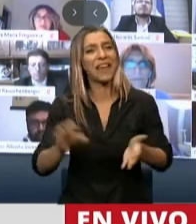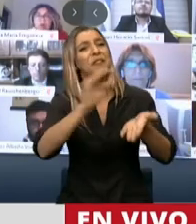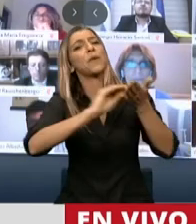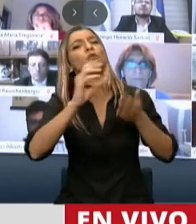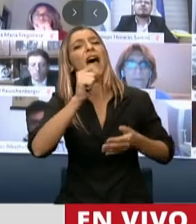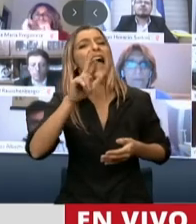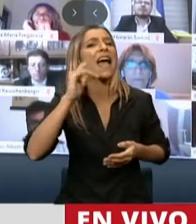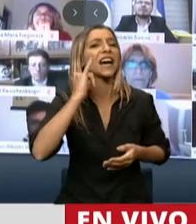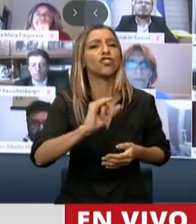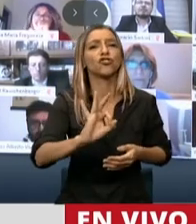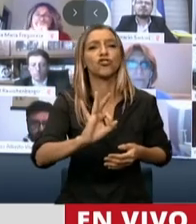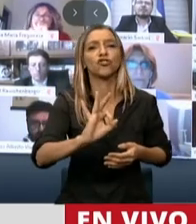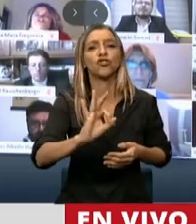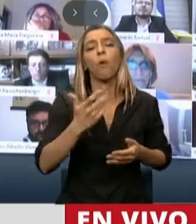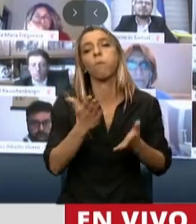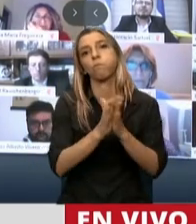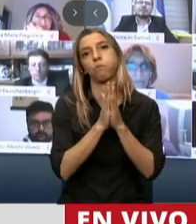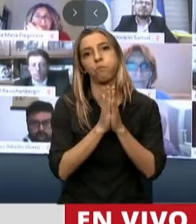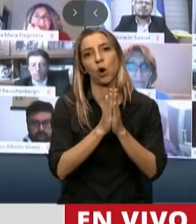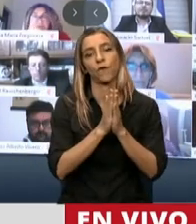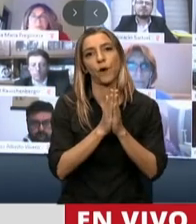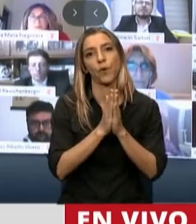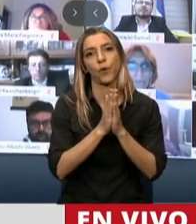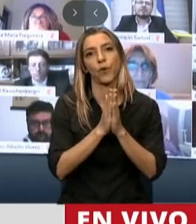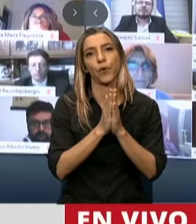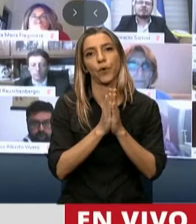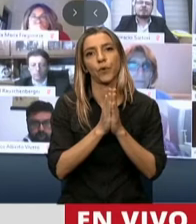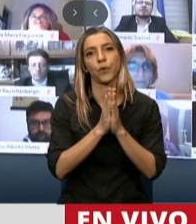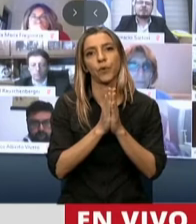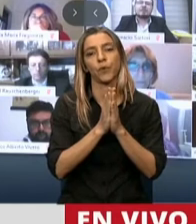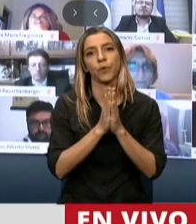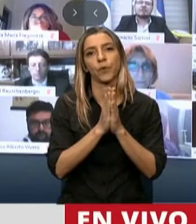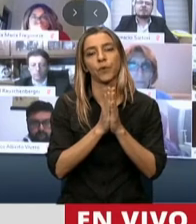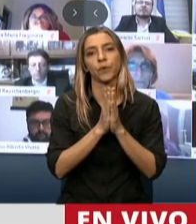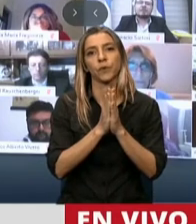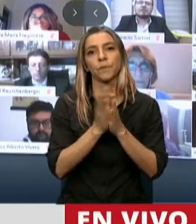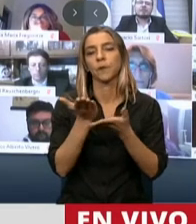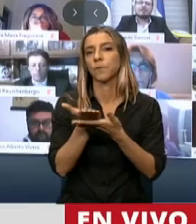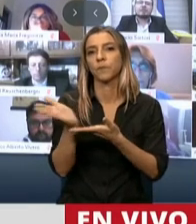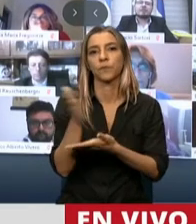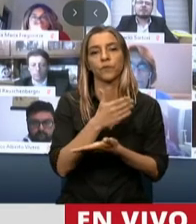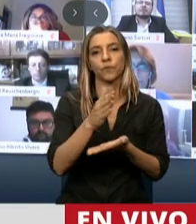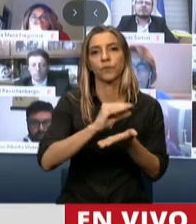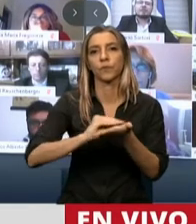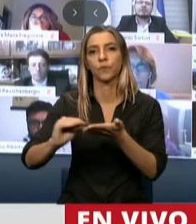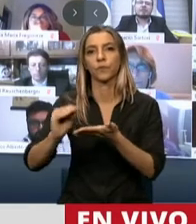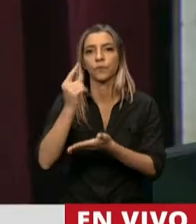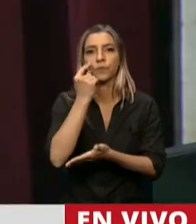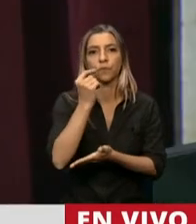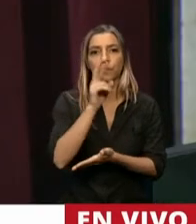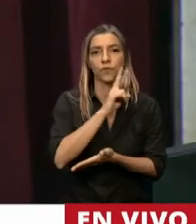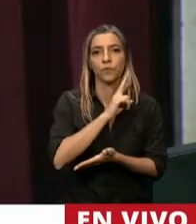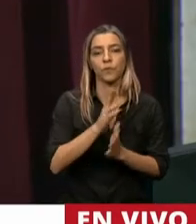María Soledad Carrizo, le pido por favor, y a todos los diputados y diputadas que controlen